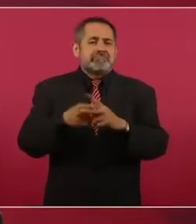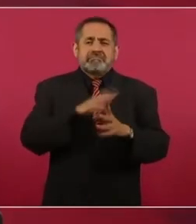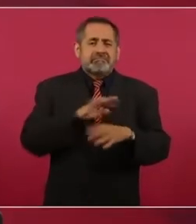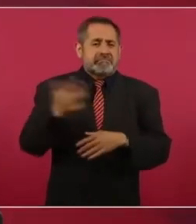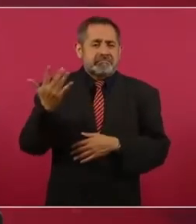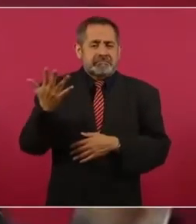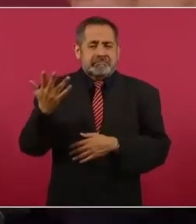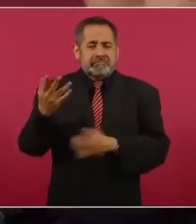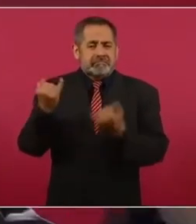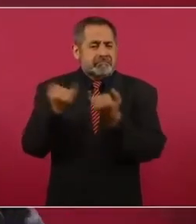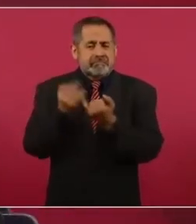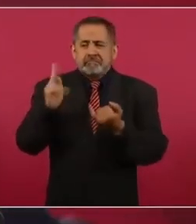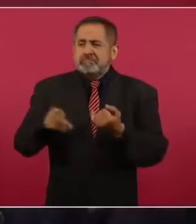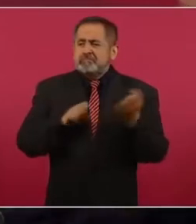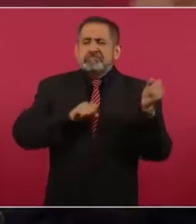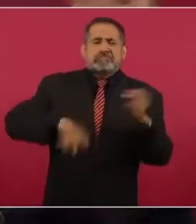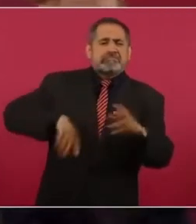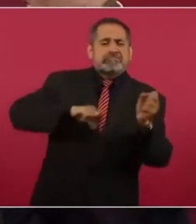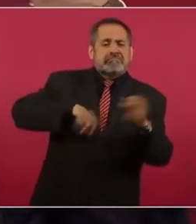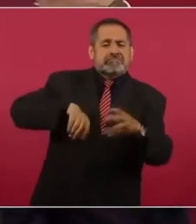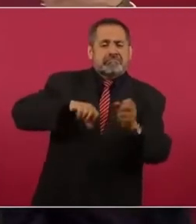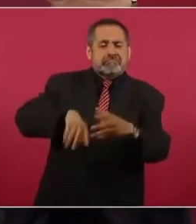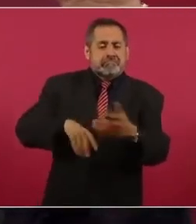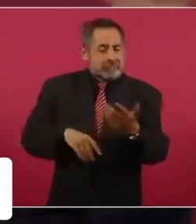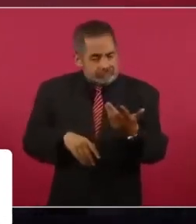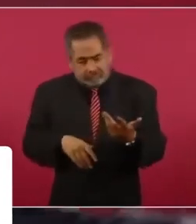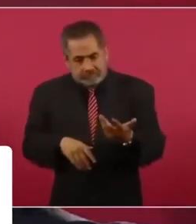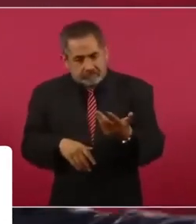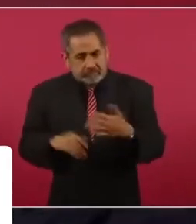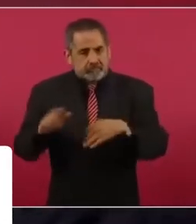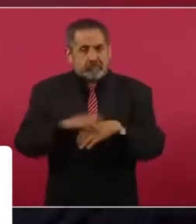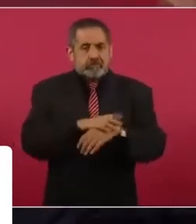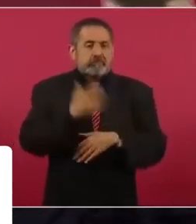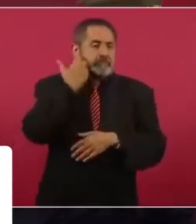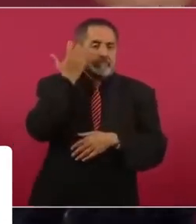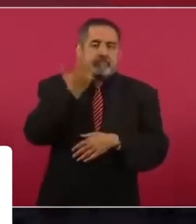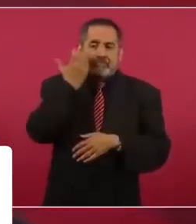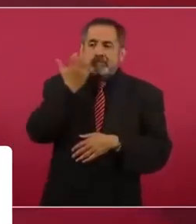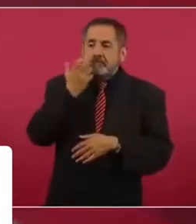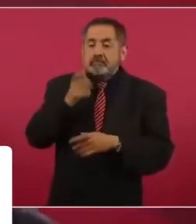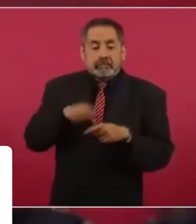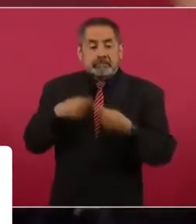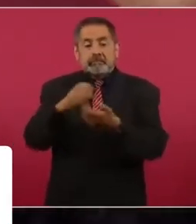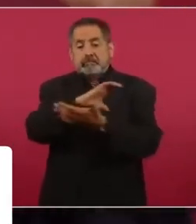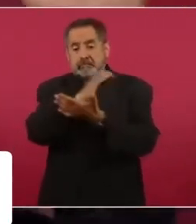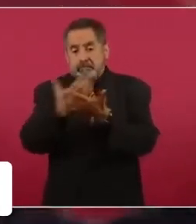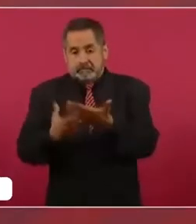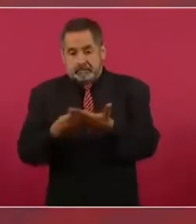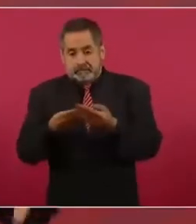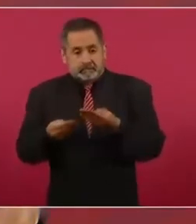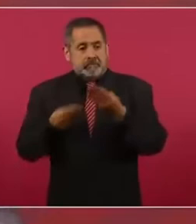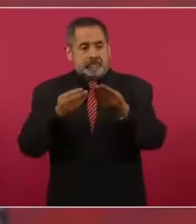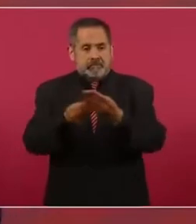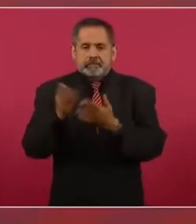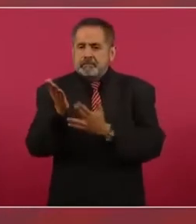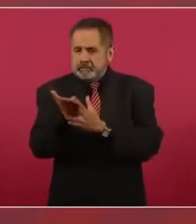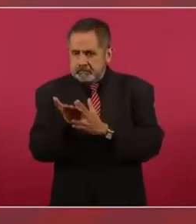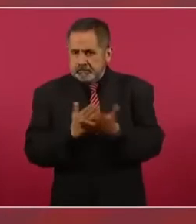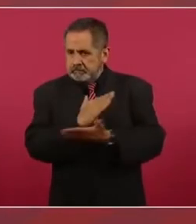porque lo que les importaba era dar los contratos de construcción y robarse